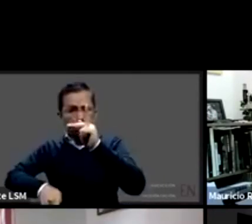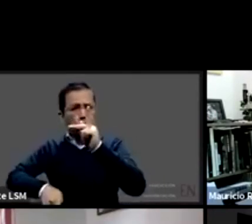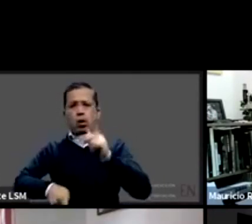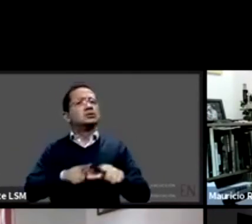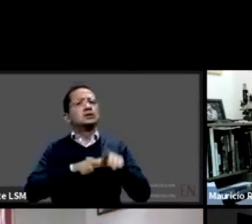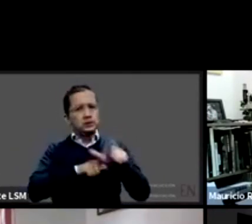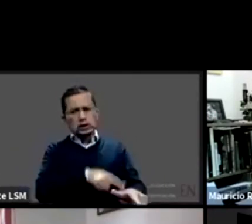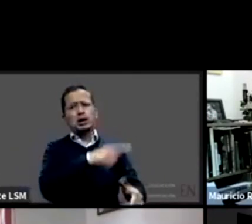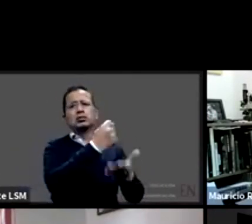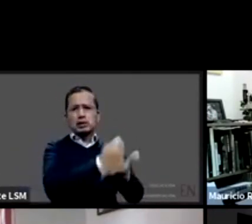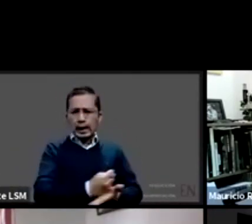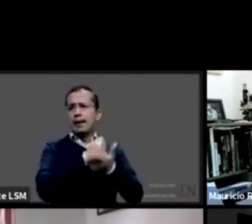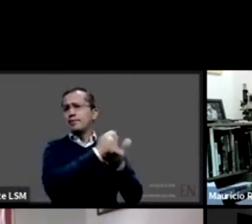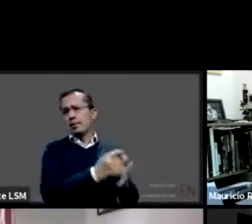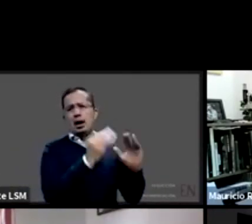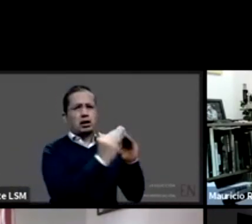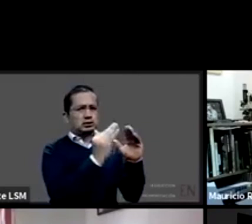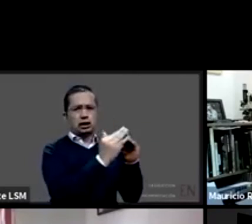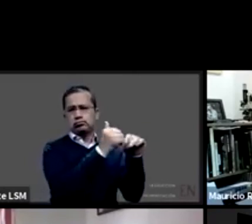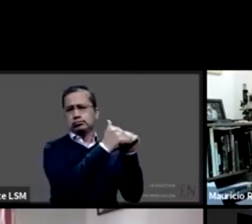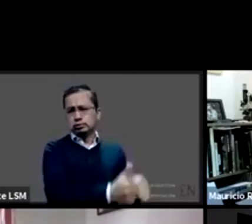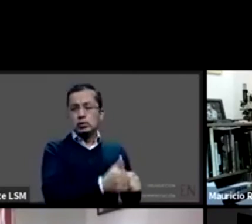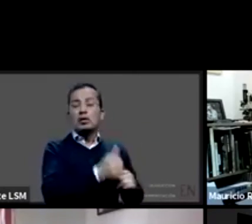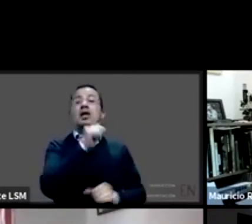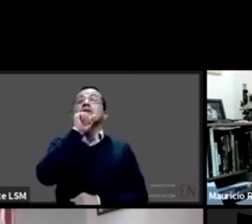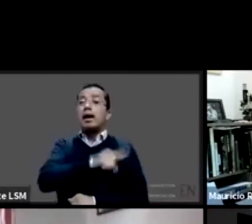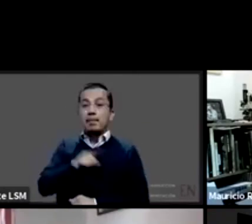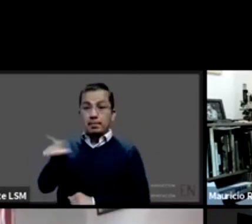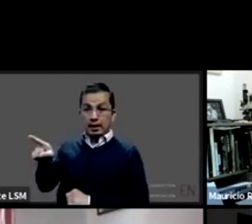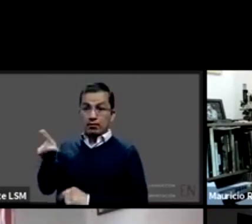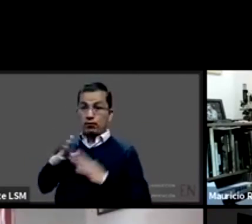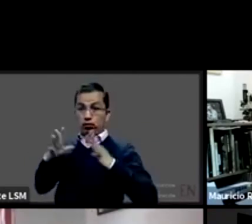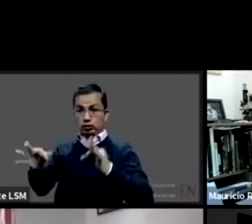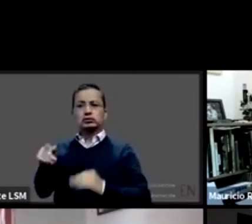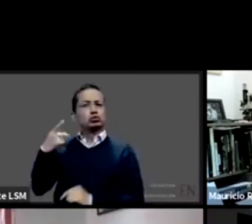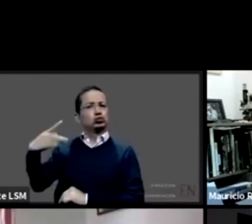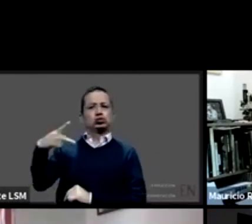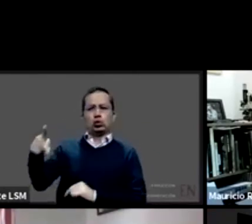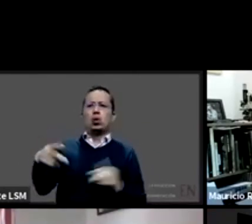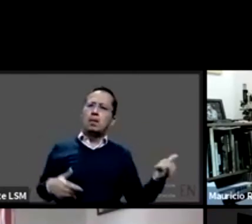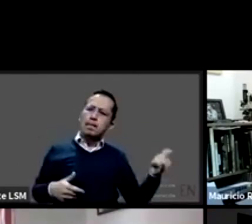también hay un centro de atención telefónica con personal médico